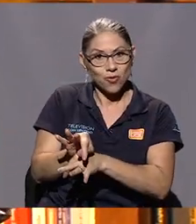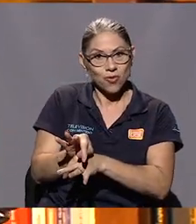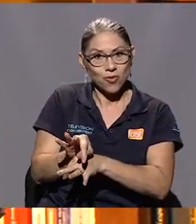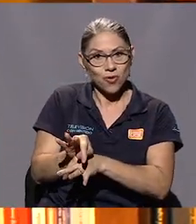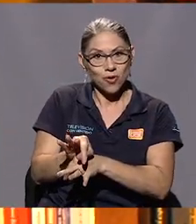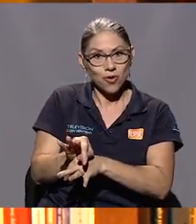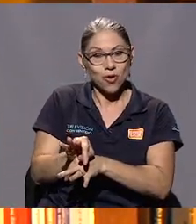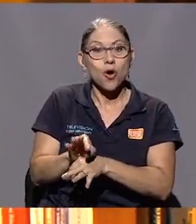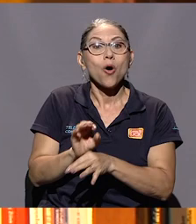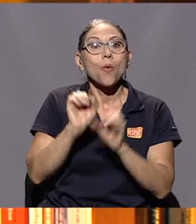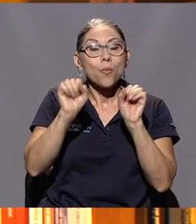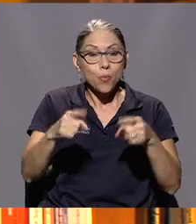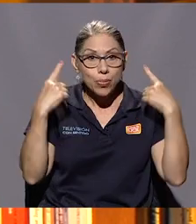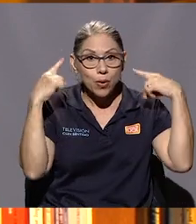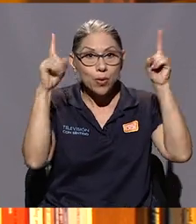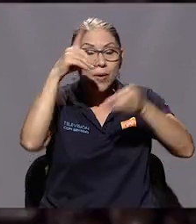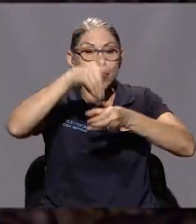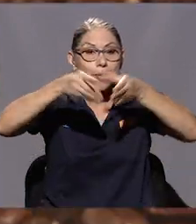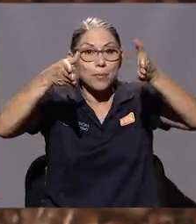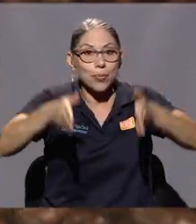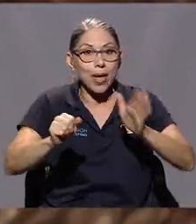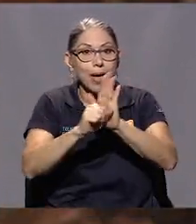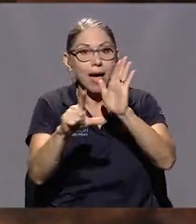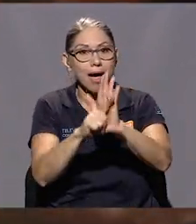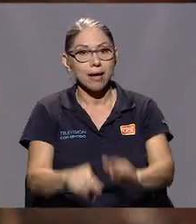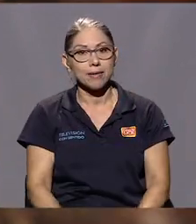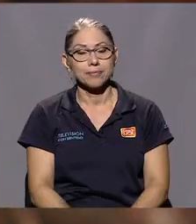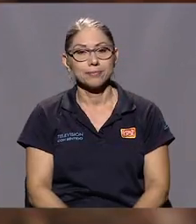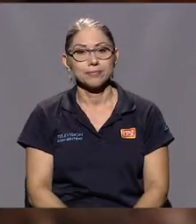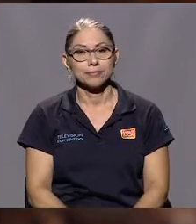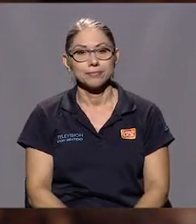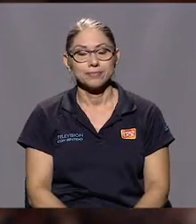ocupa una curul en el Parlamento.